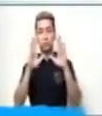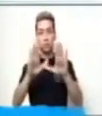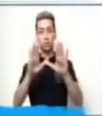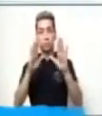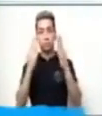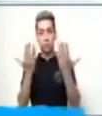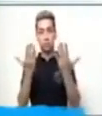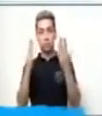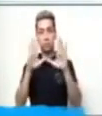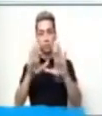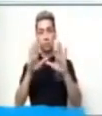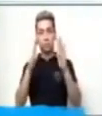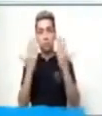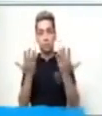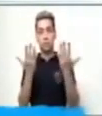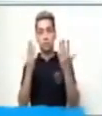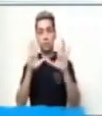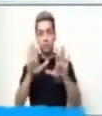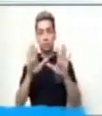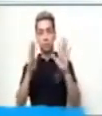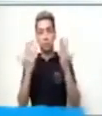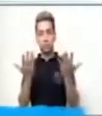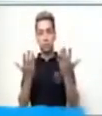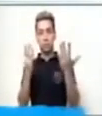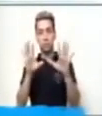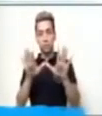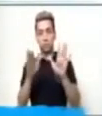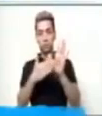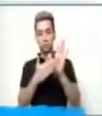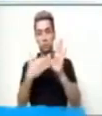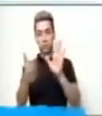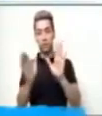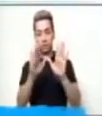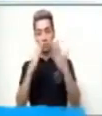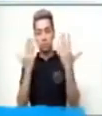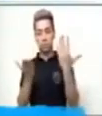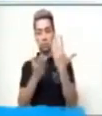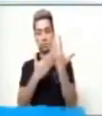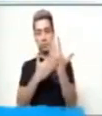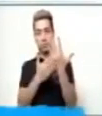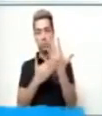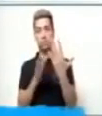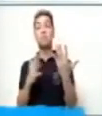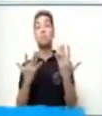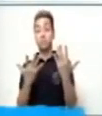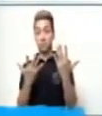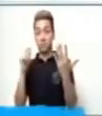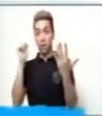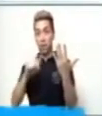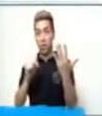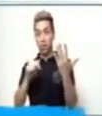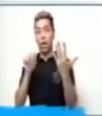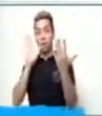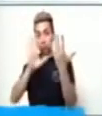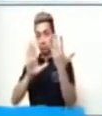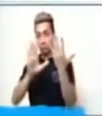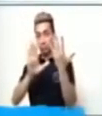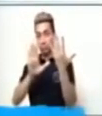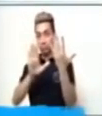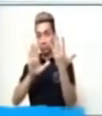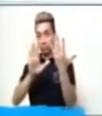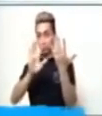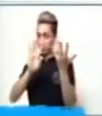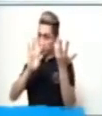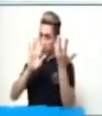y detrás. Al frente y detrás. El reto es colocar una mano al